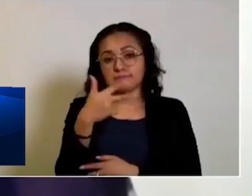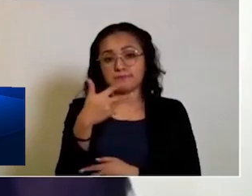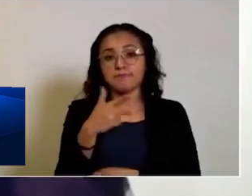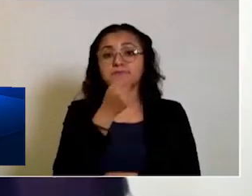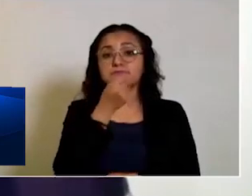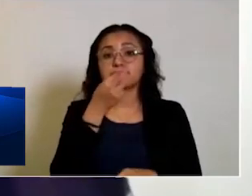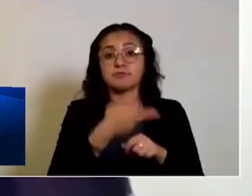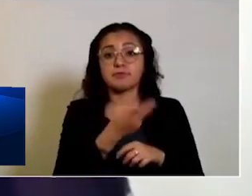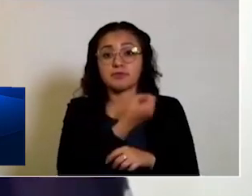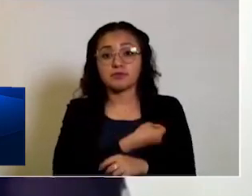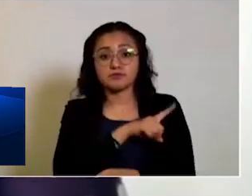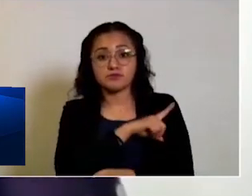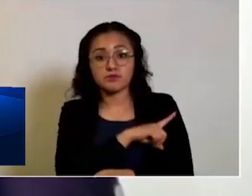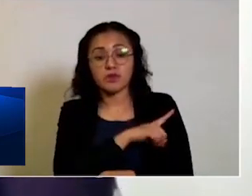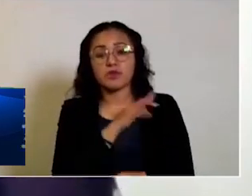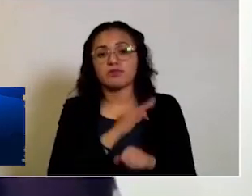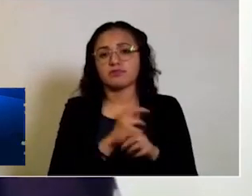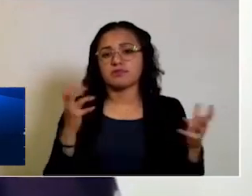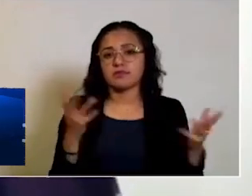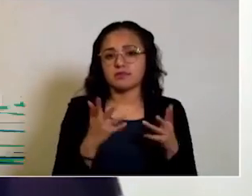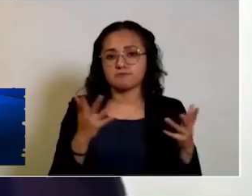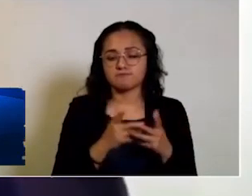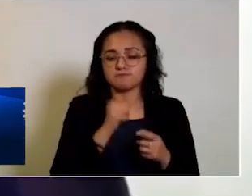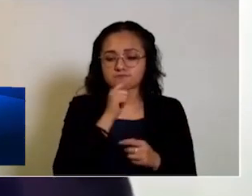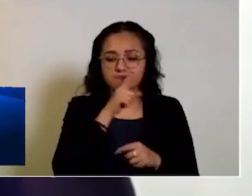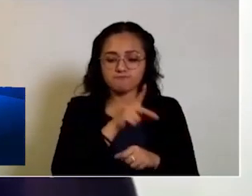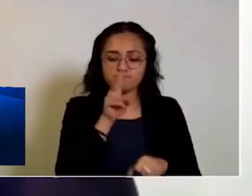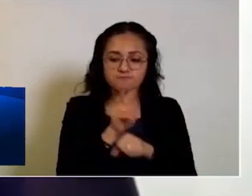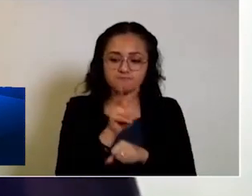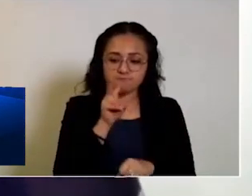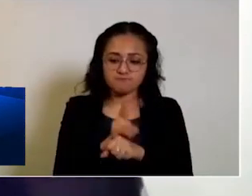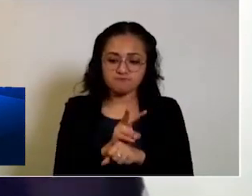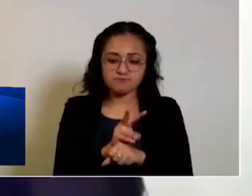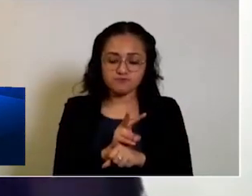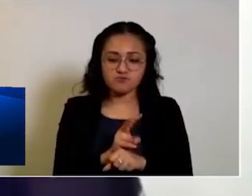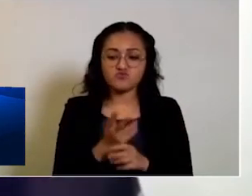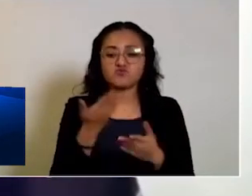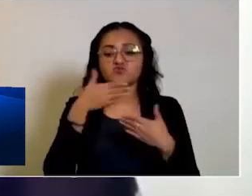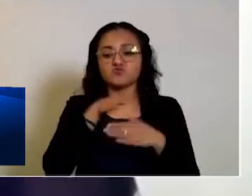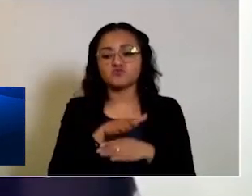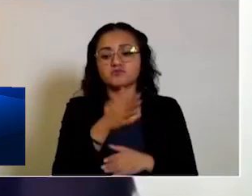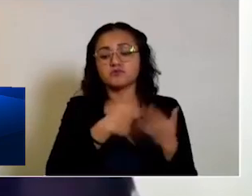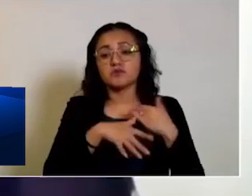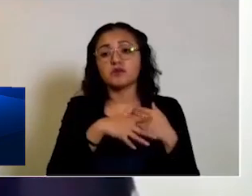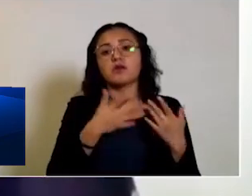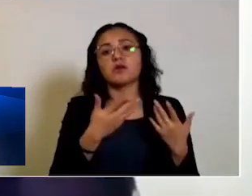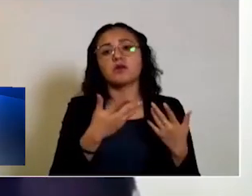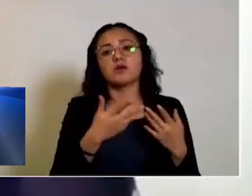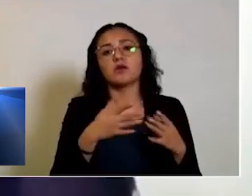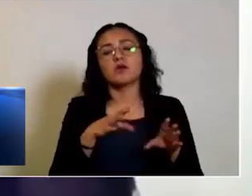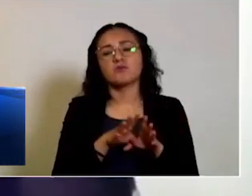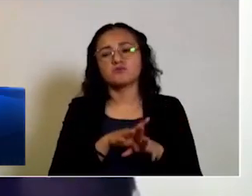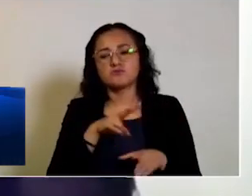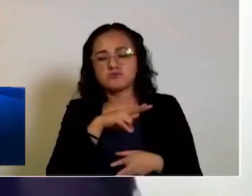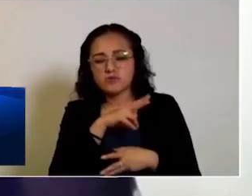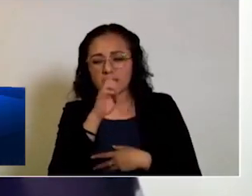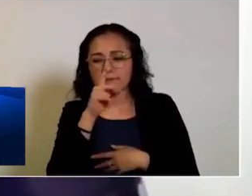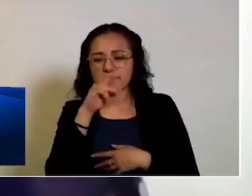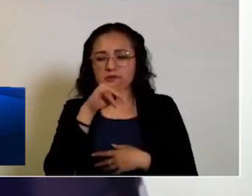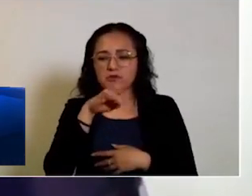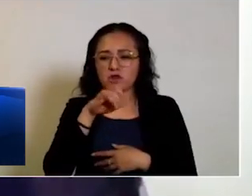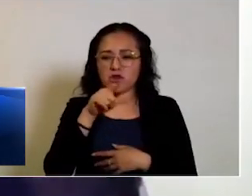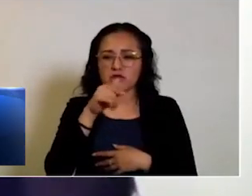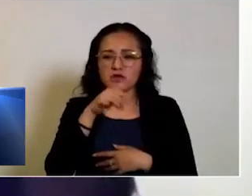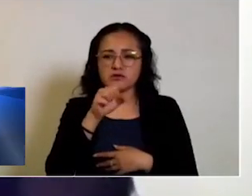la Secretaría de Salud llevará a cabo operativos de supervisión a través de brigadas epidemiológicas que, mediante un